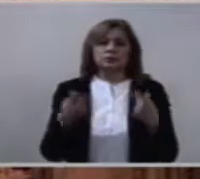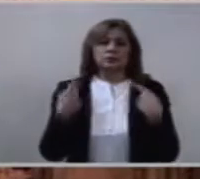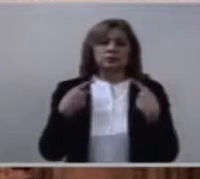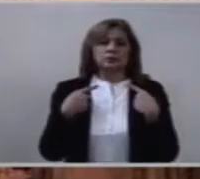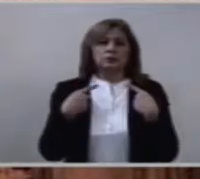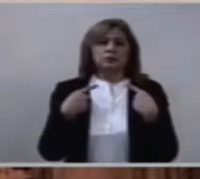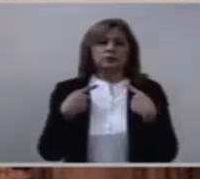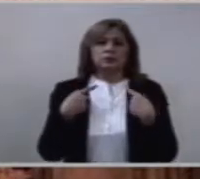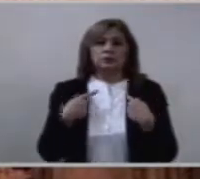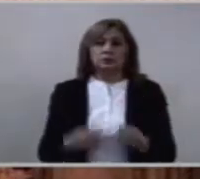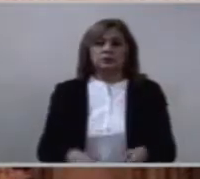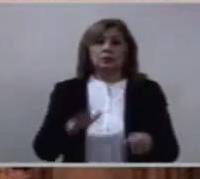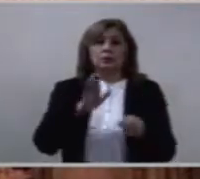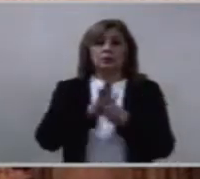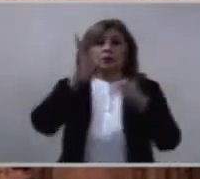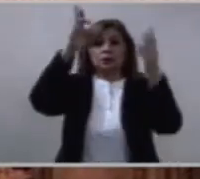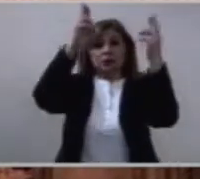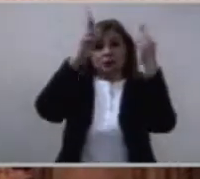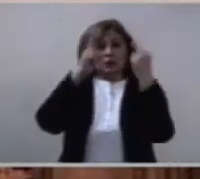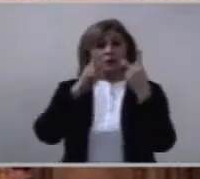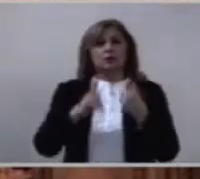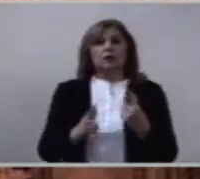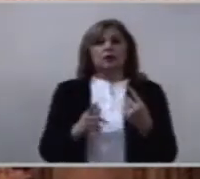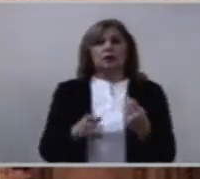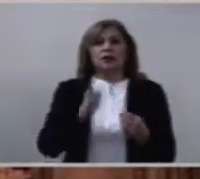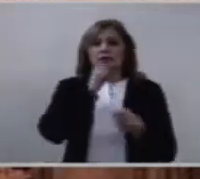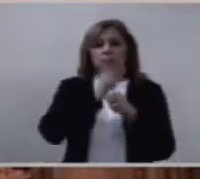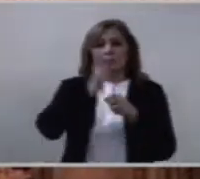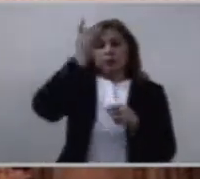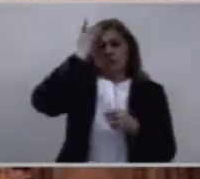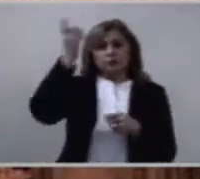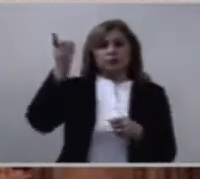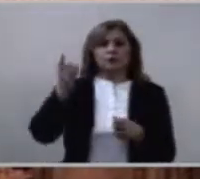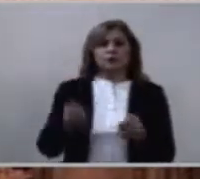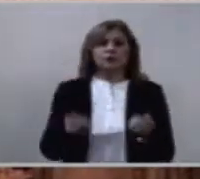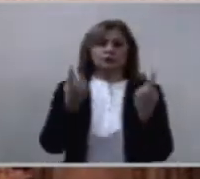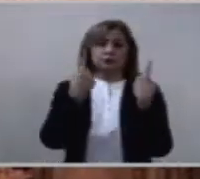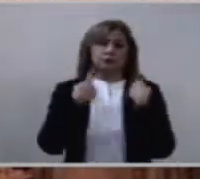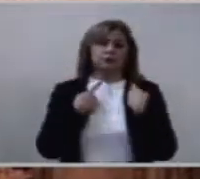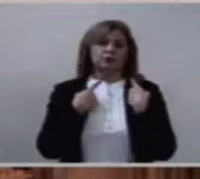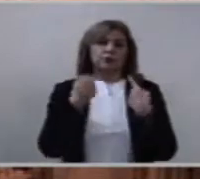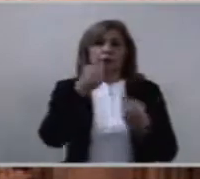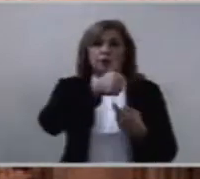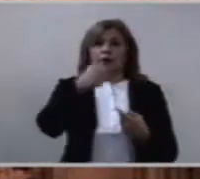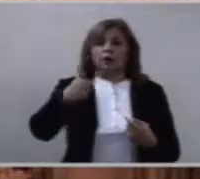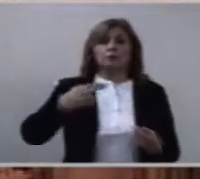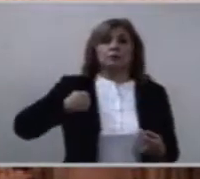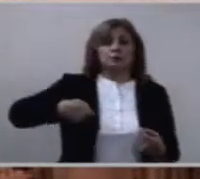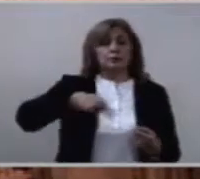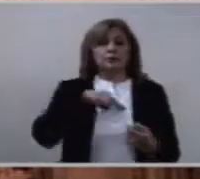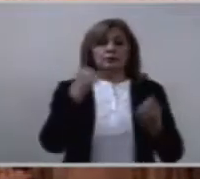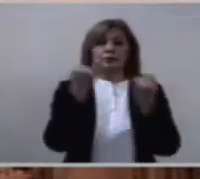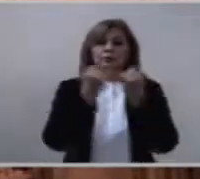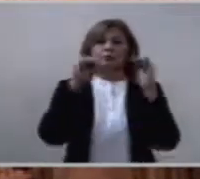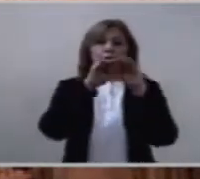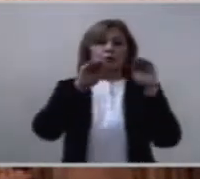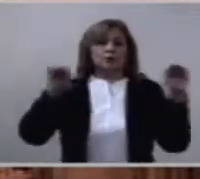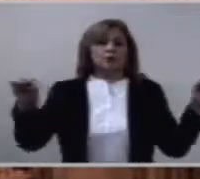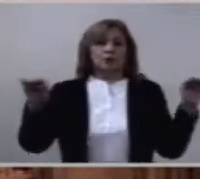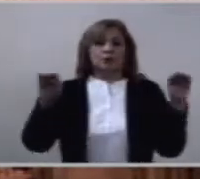es ese jornal que el Señor nos da a todos sin excepción?